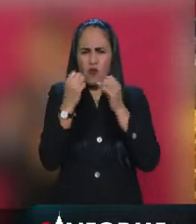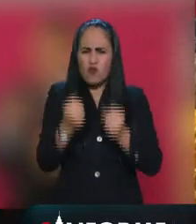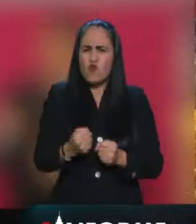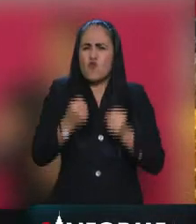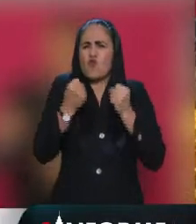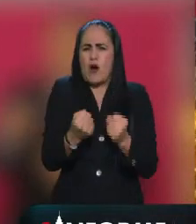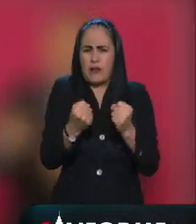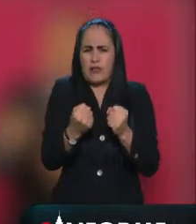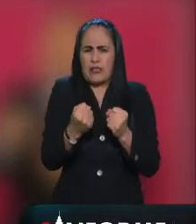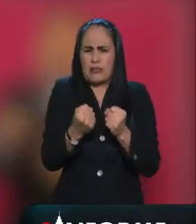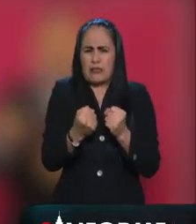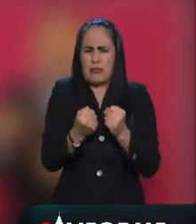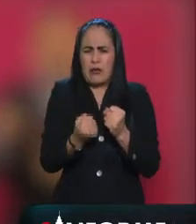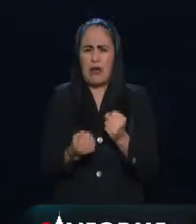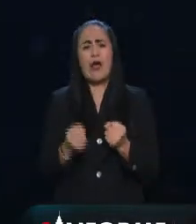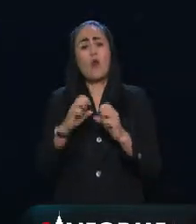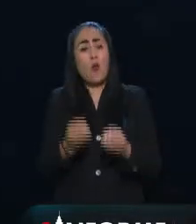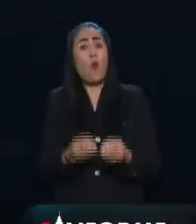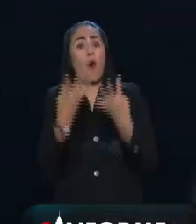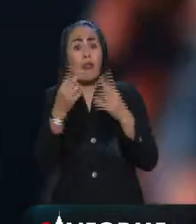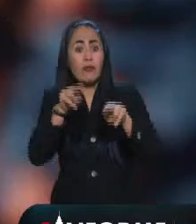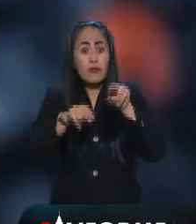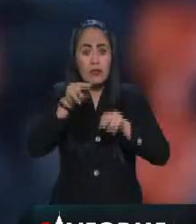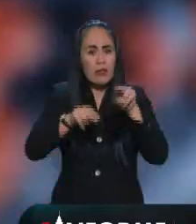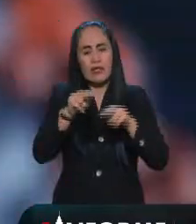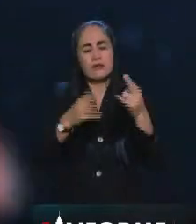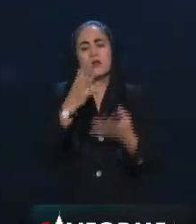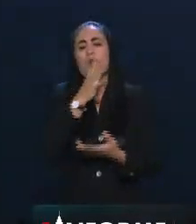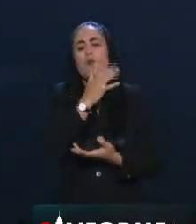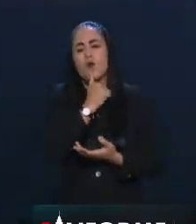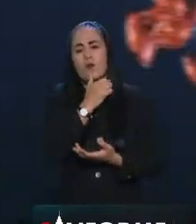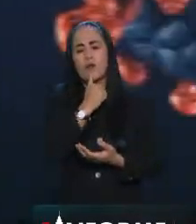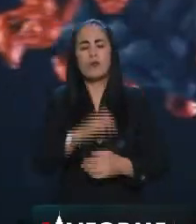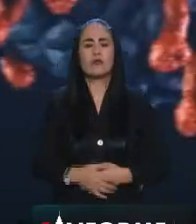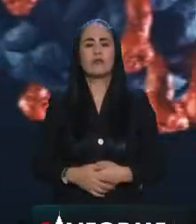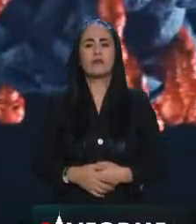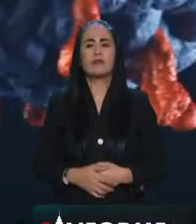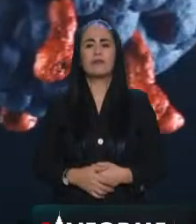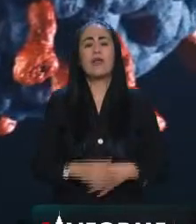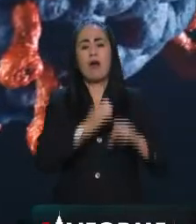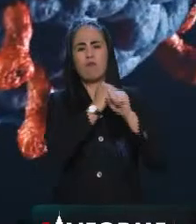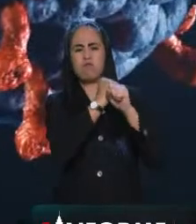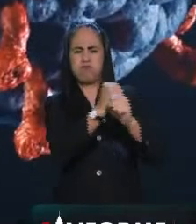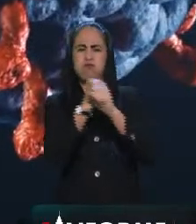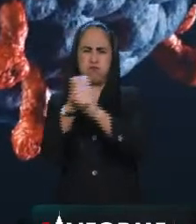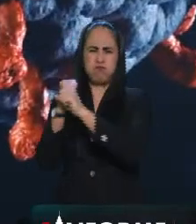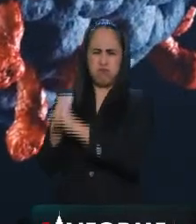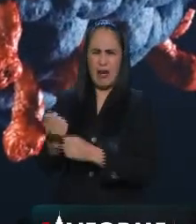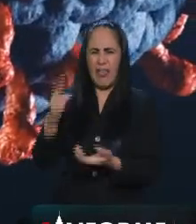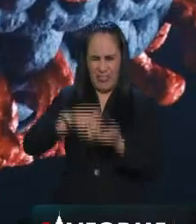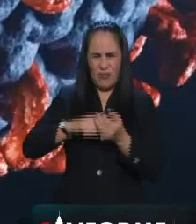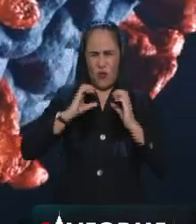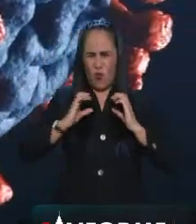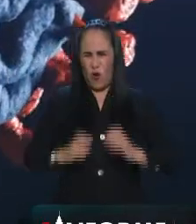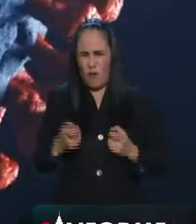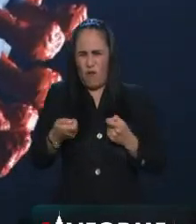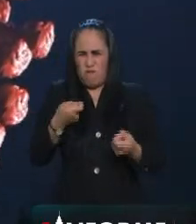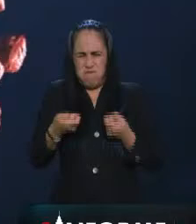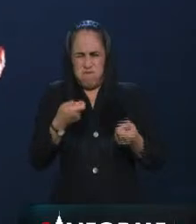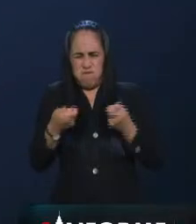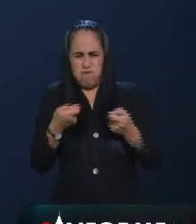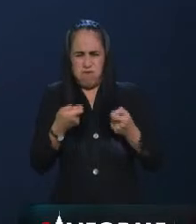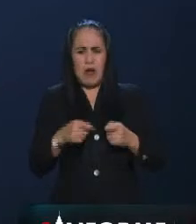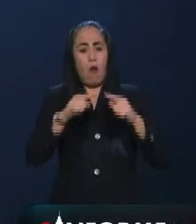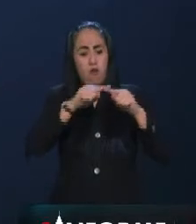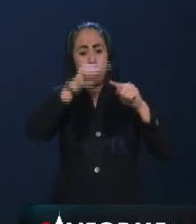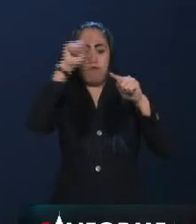que son difíciles de medir. El virus, al enfrentarse al proceso inmunológico que las vacunas proveen en los organismos, comienza a completar el